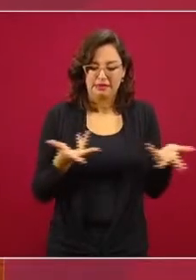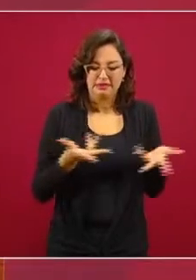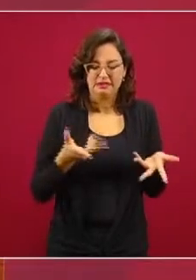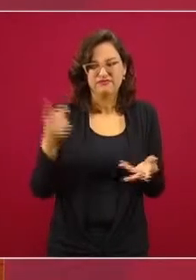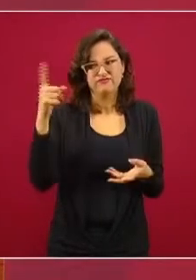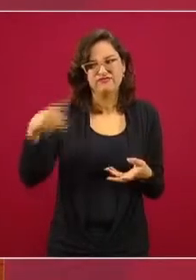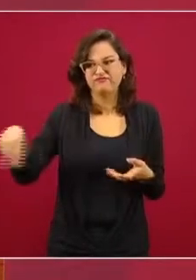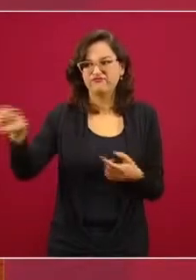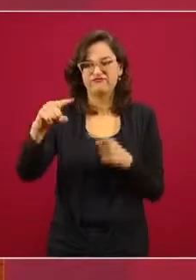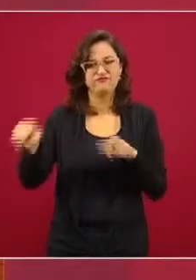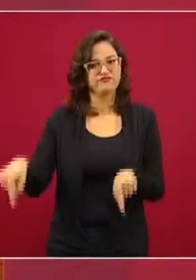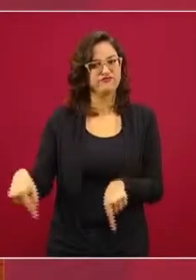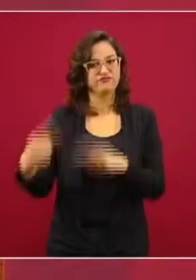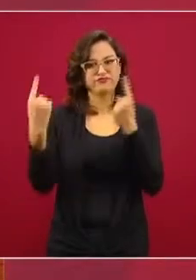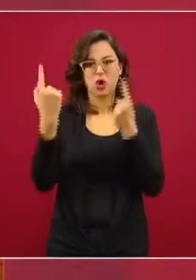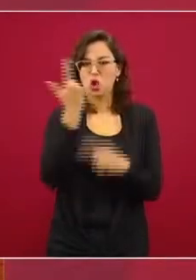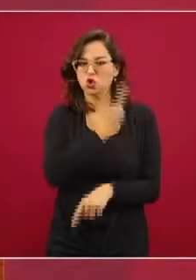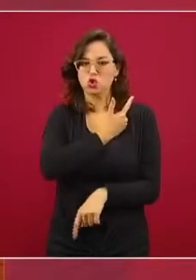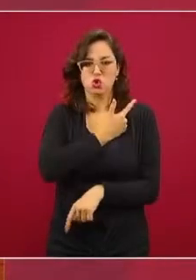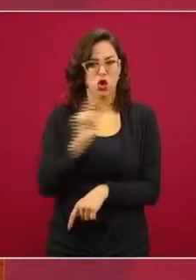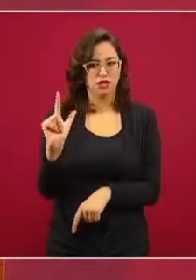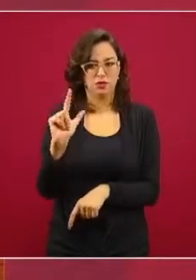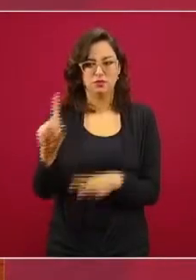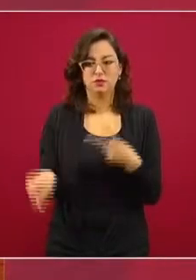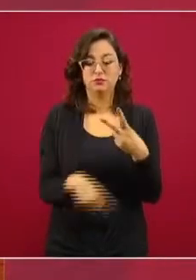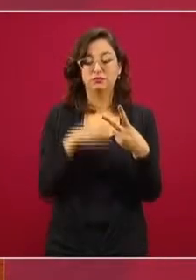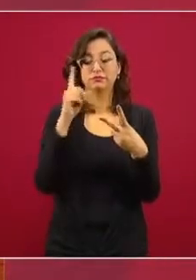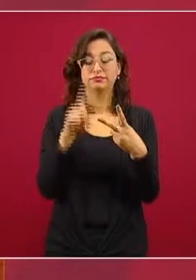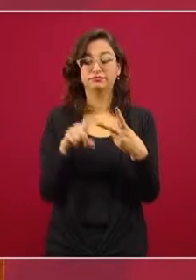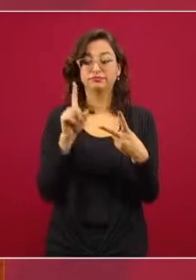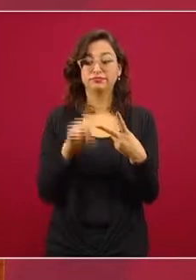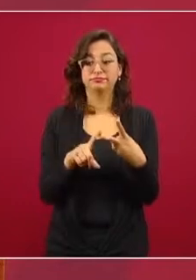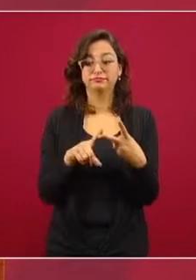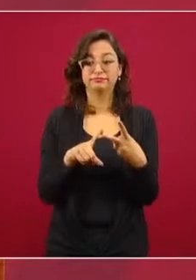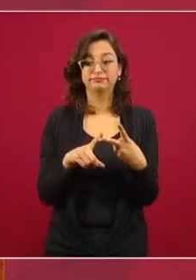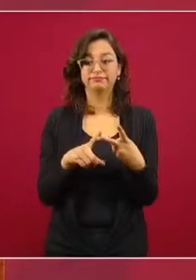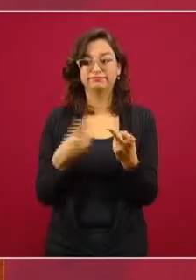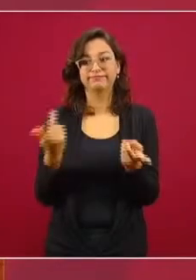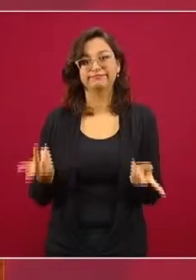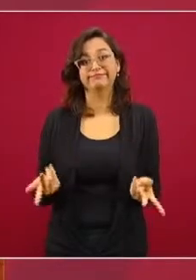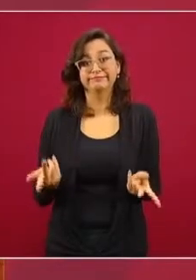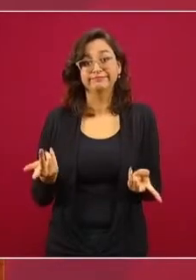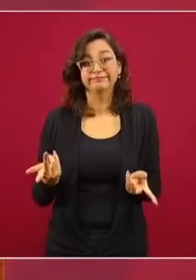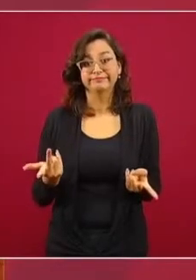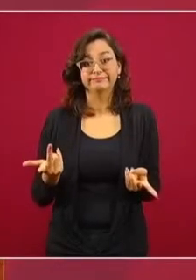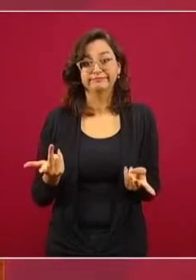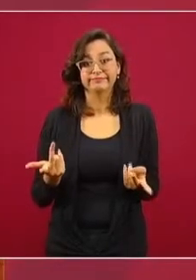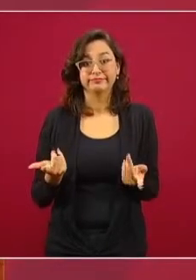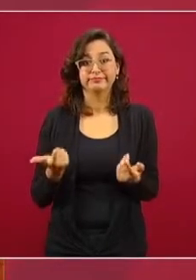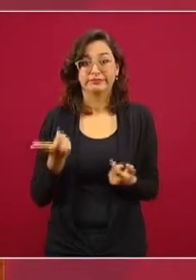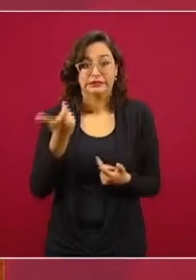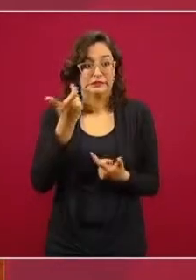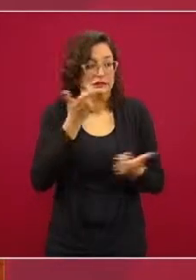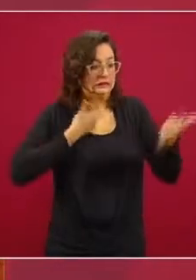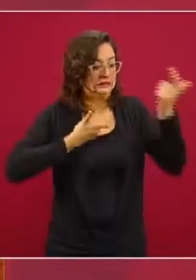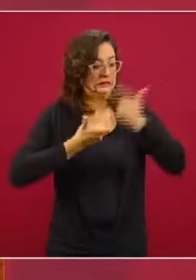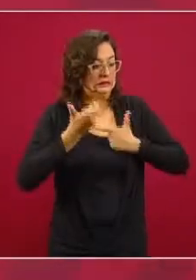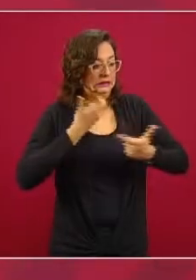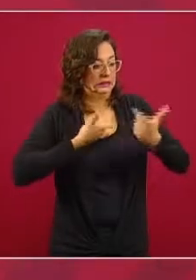Y lo otro es que se sienten afectados en sus